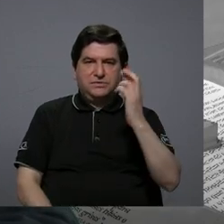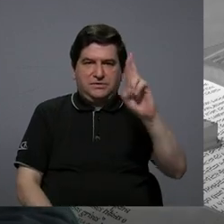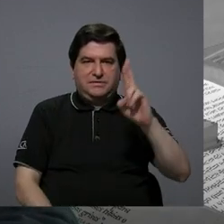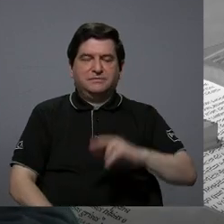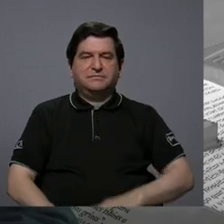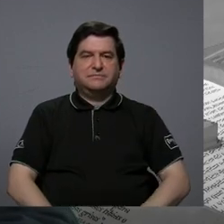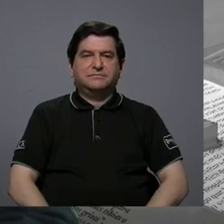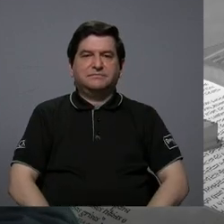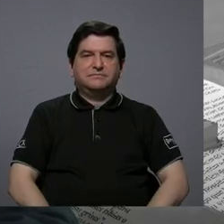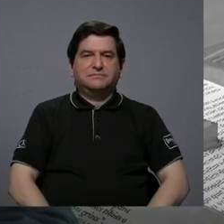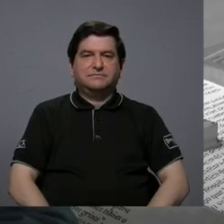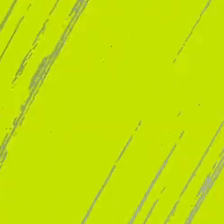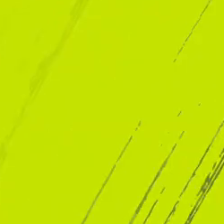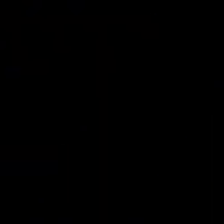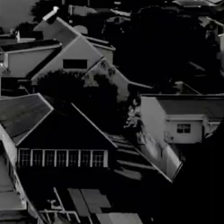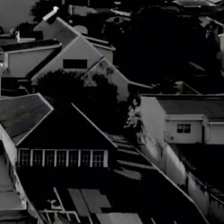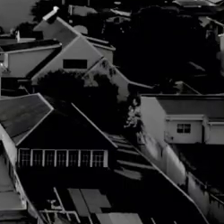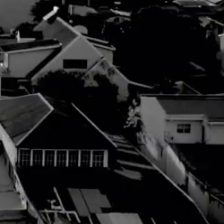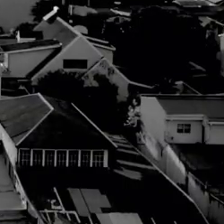Costa Rica.